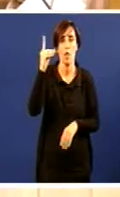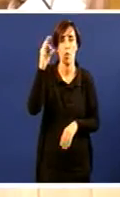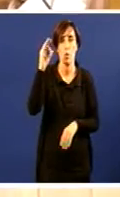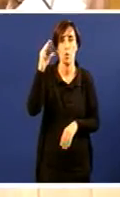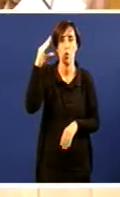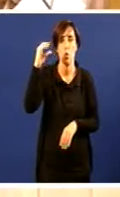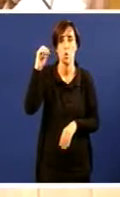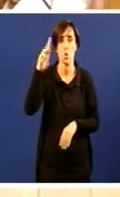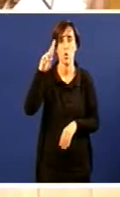A verdade é que é ben triste